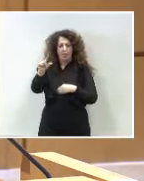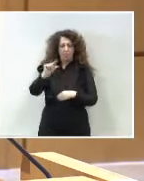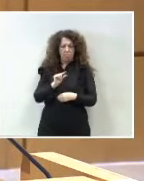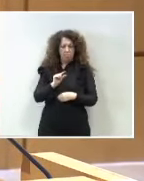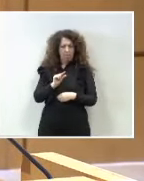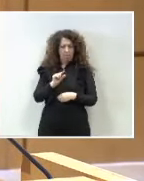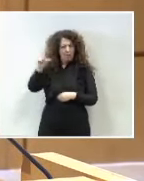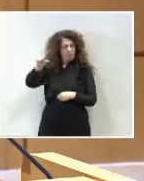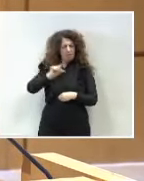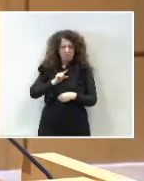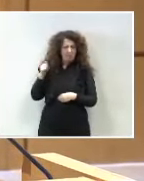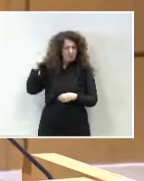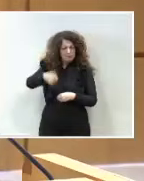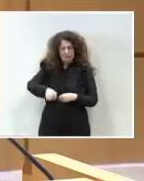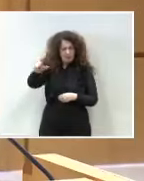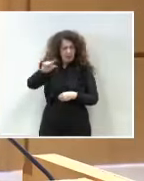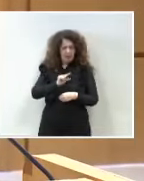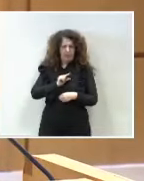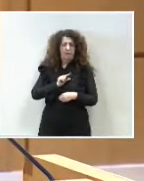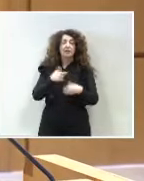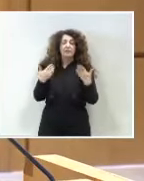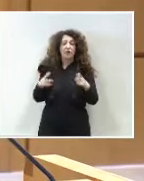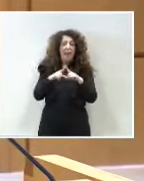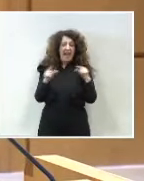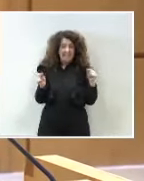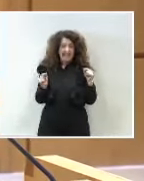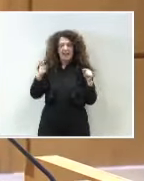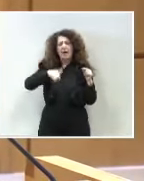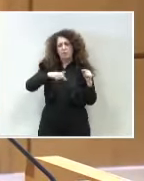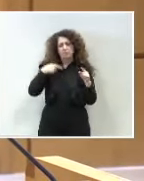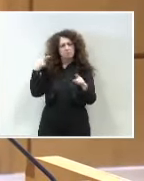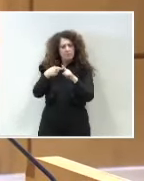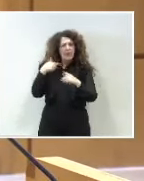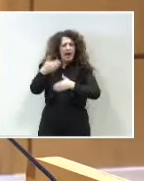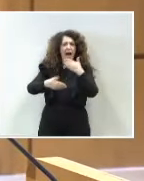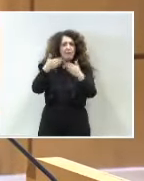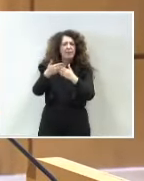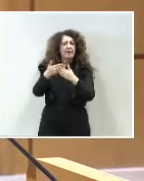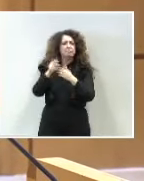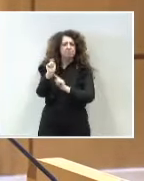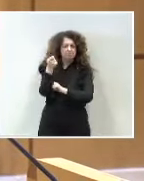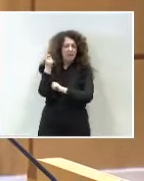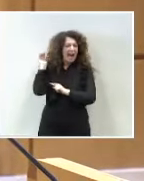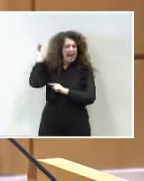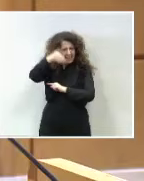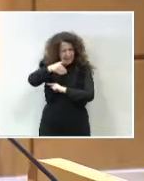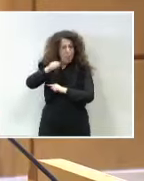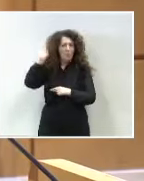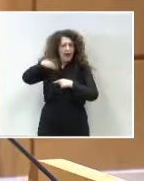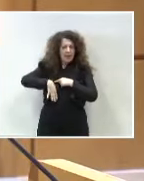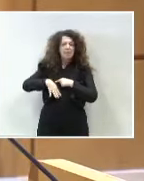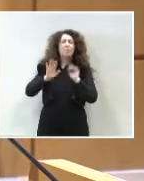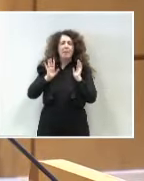de Cataluña. Por eso, desde Esquerra Republicana, mientras avanzamos hacia la República Catalana, defendemos una